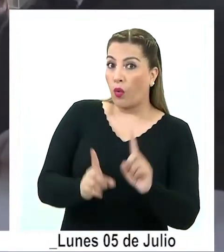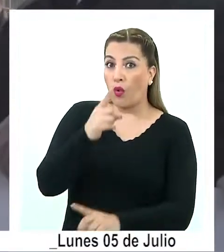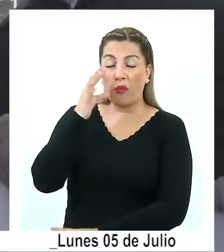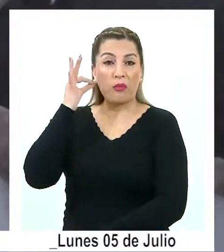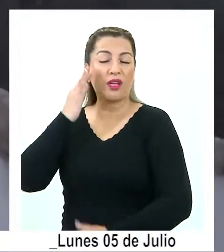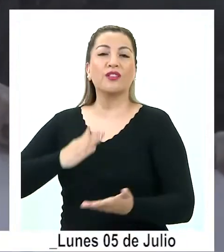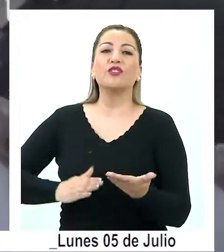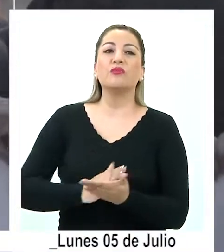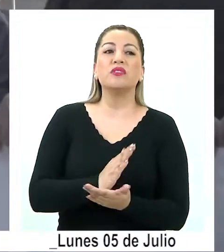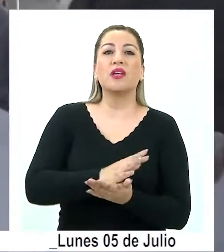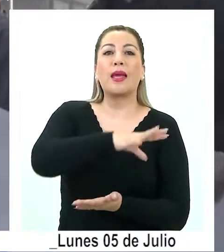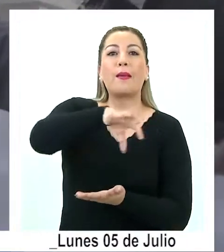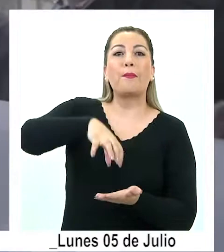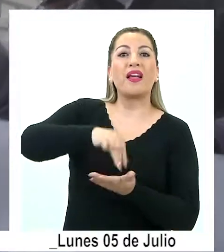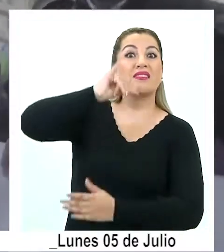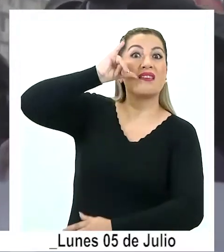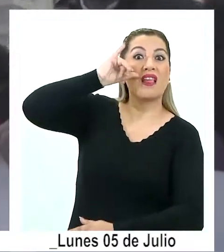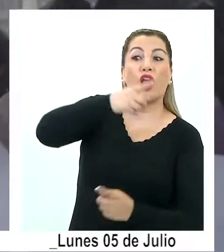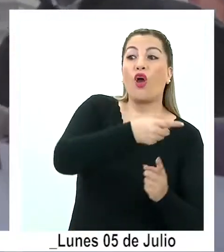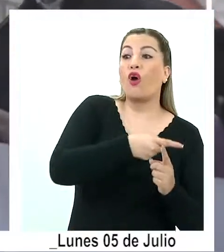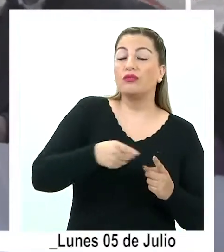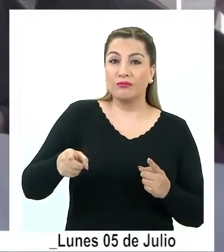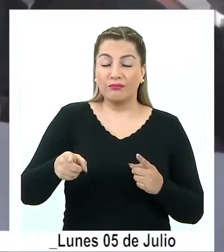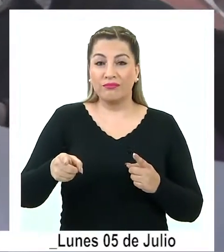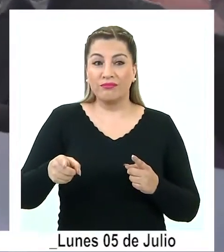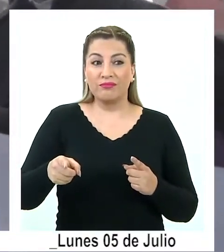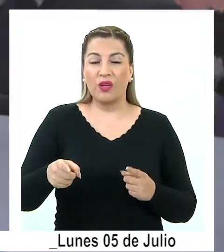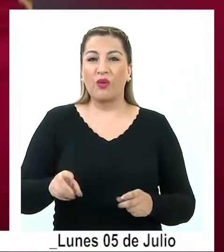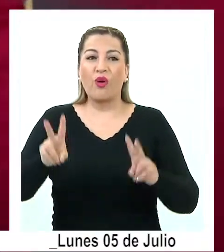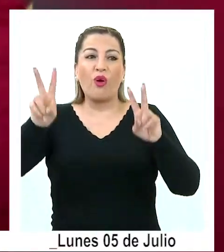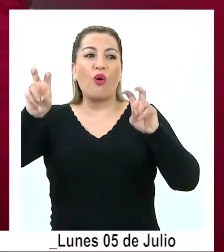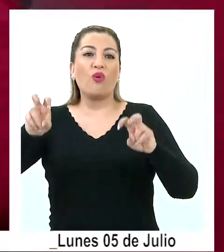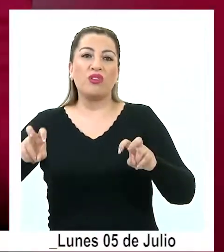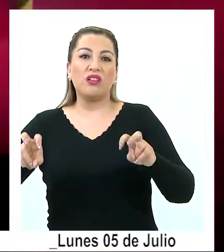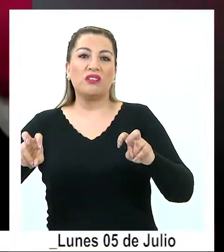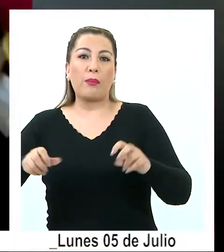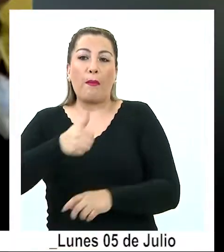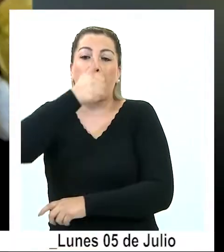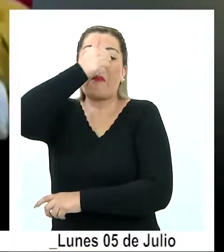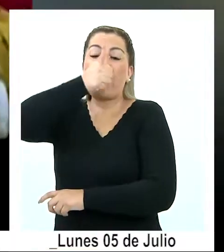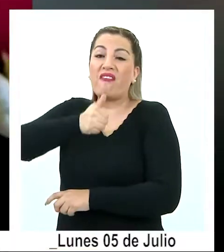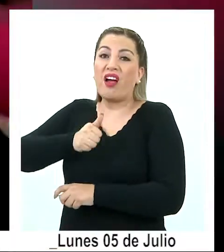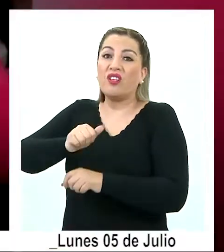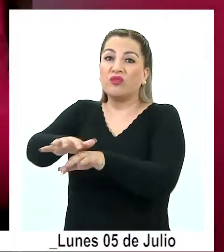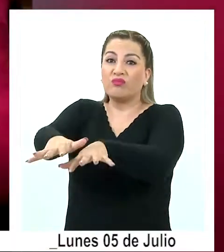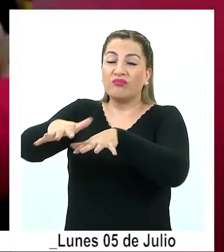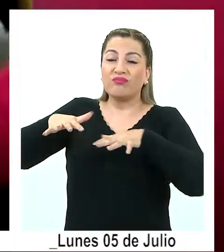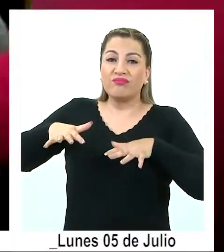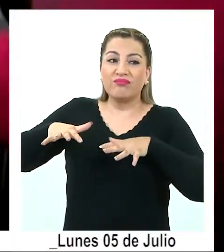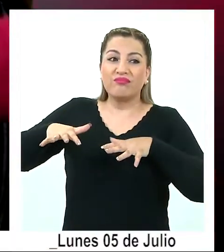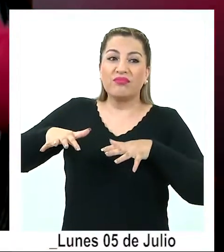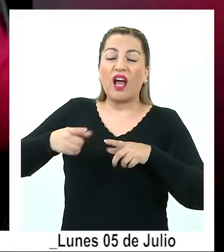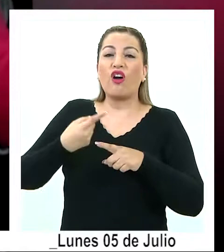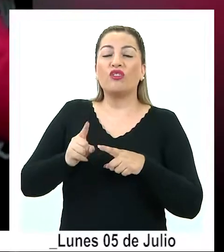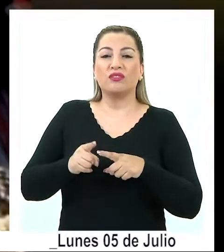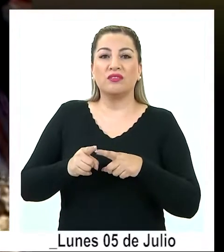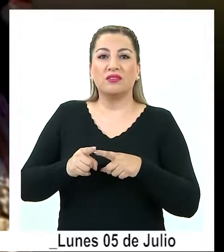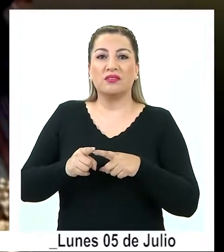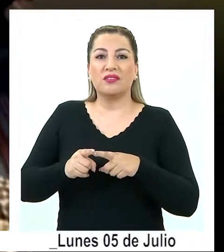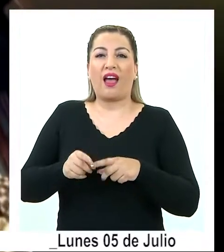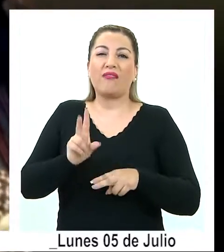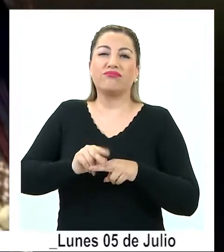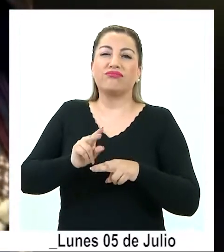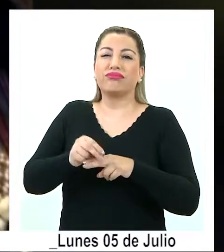algunos que partieron desde Plaza Italia y otros que, con un carácter más bien privado, reivindicaron las